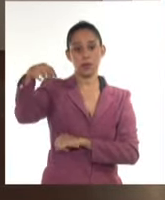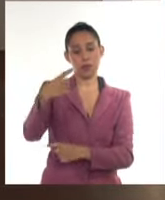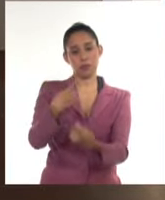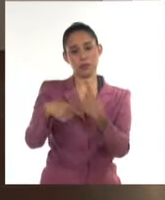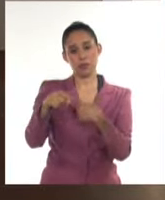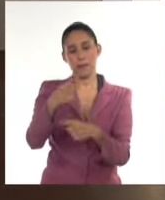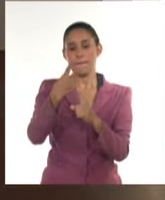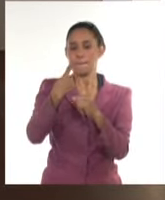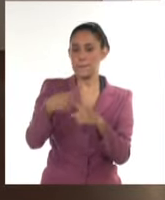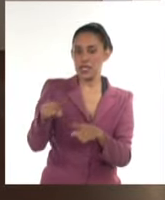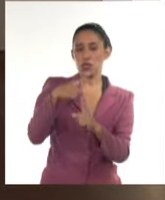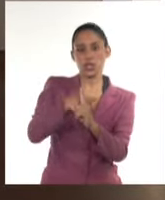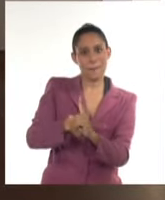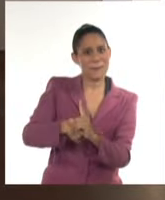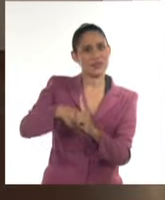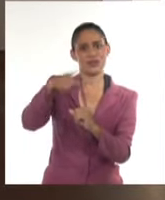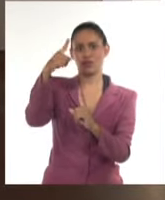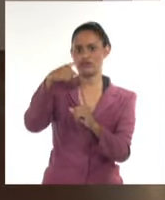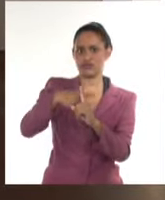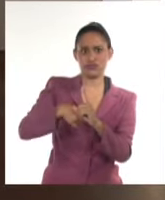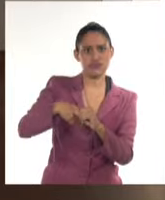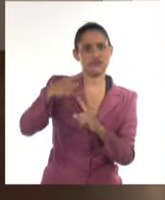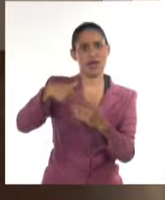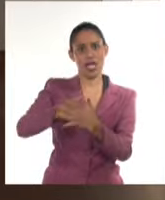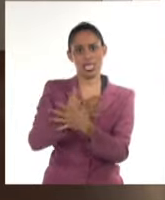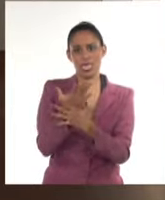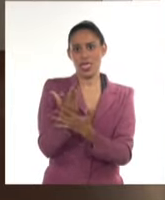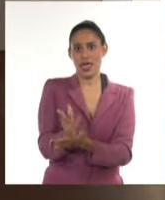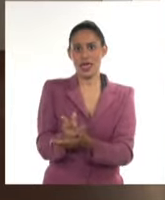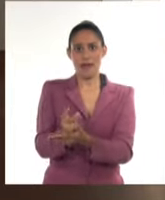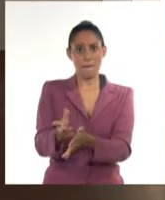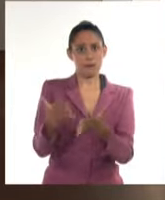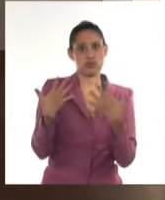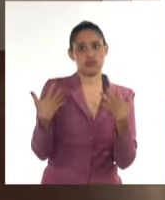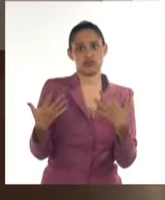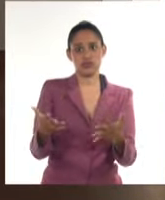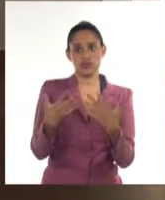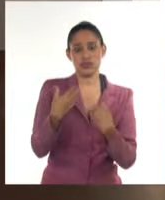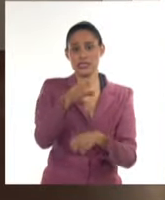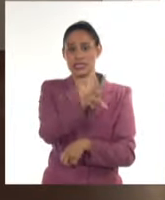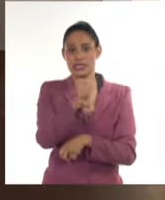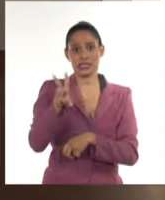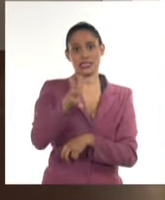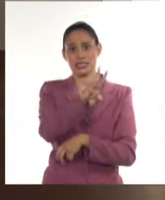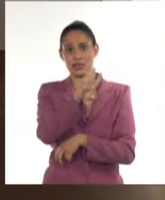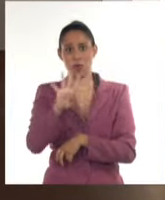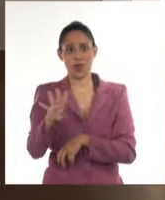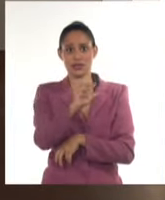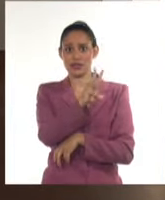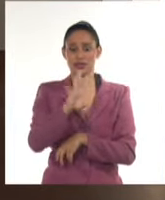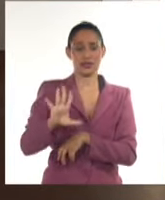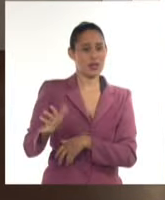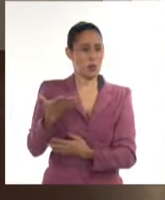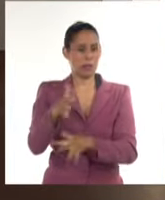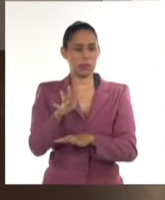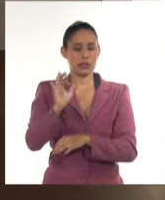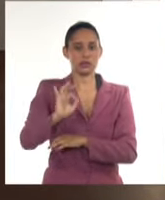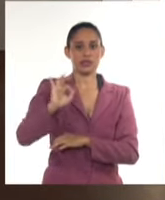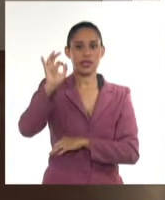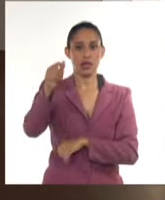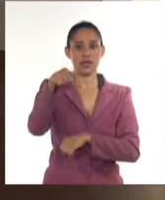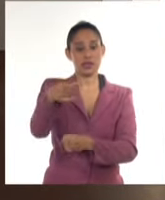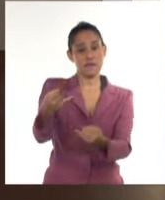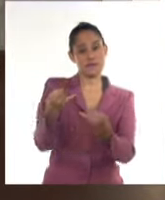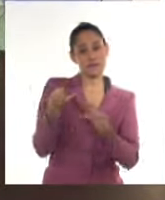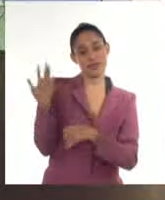a temperaturas muy elevadas por el día. Valores 33, 34, 35 y algunos superiores. Así que, este es el